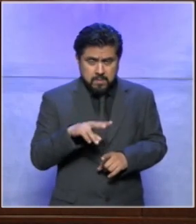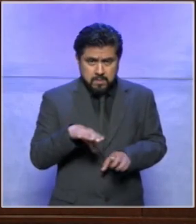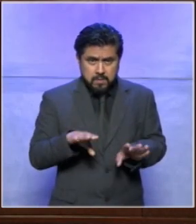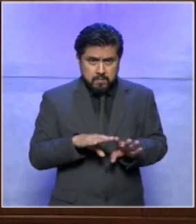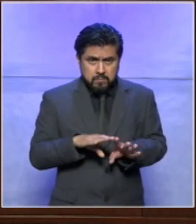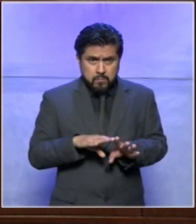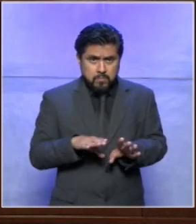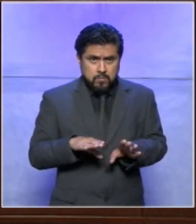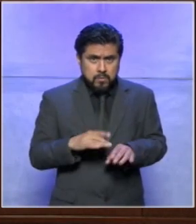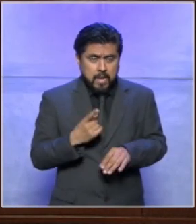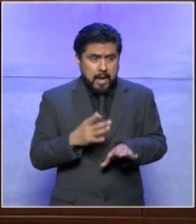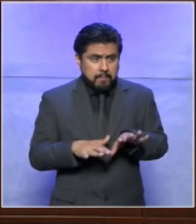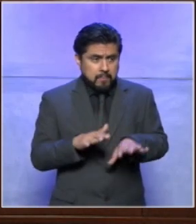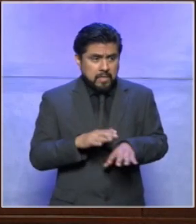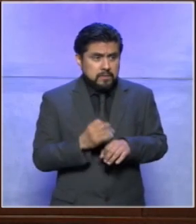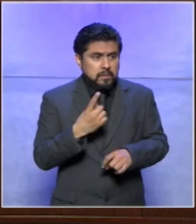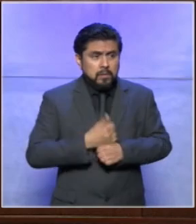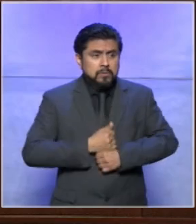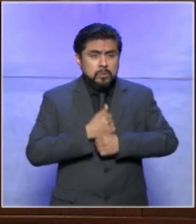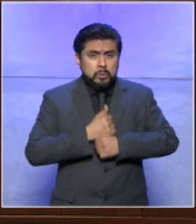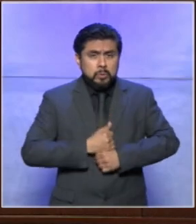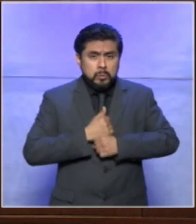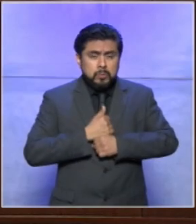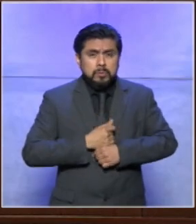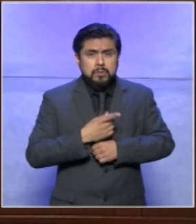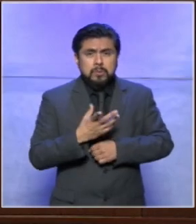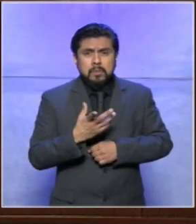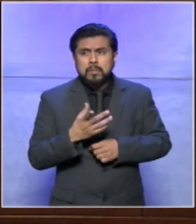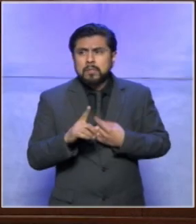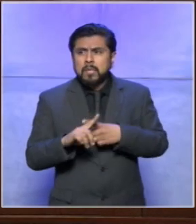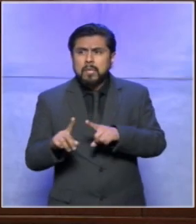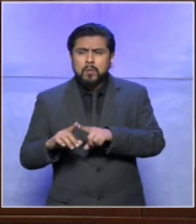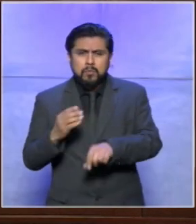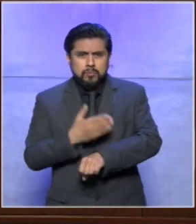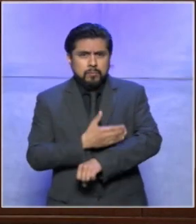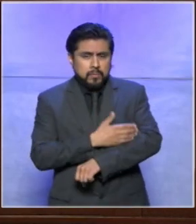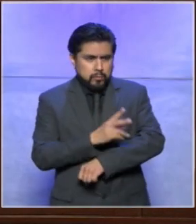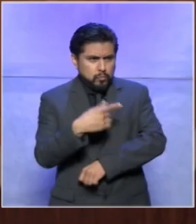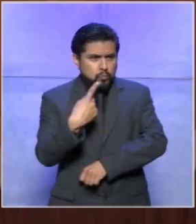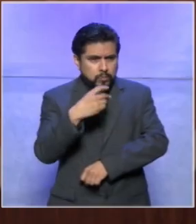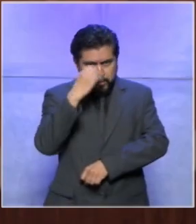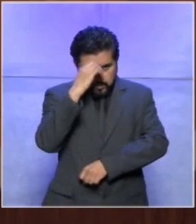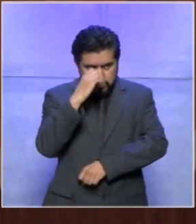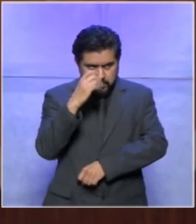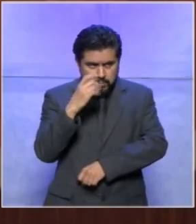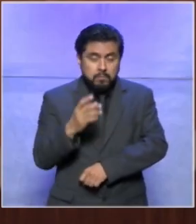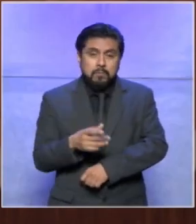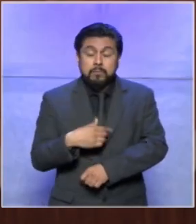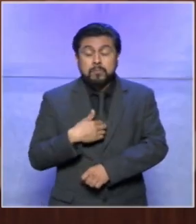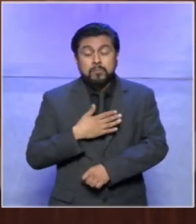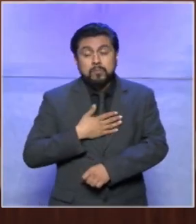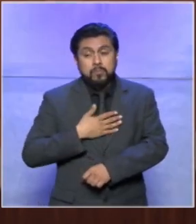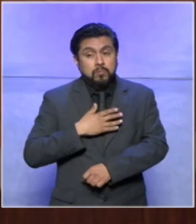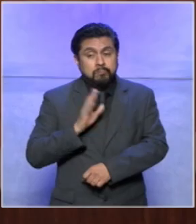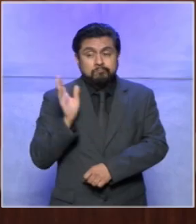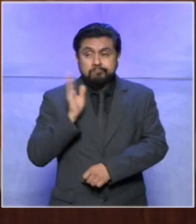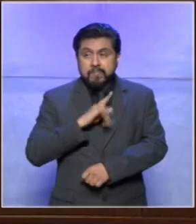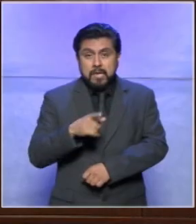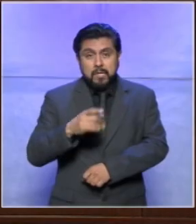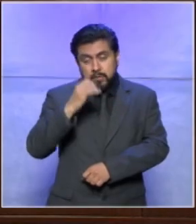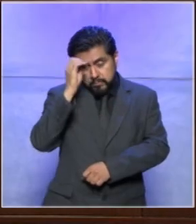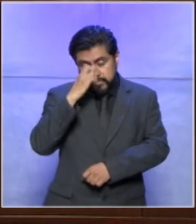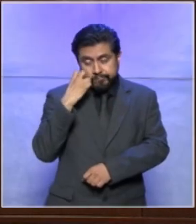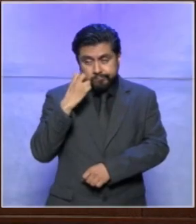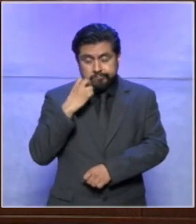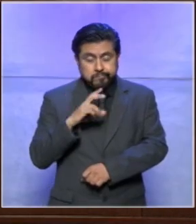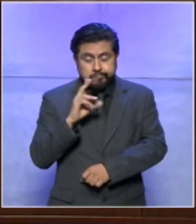que está sufriendo en las escuelas verdad por abusos de otros compañeritos tú qué opinas de eso de que está muy mal bueno pues ahí